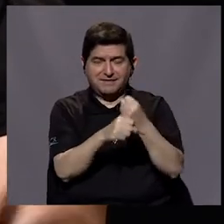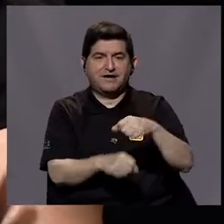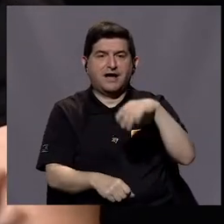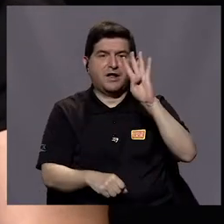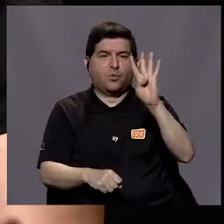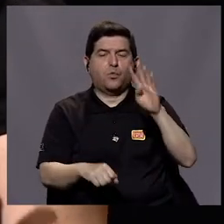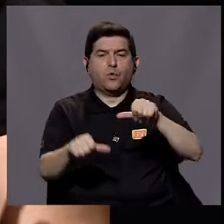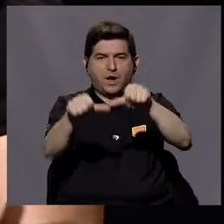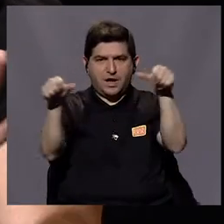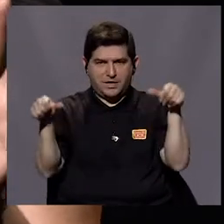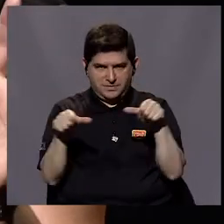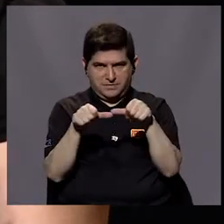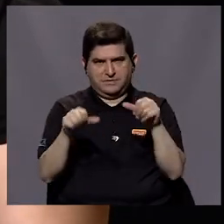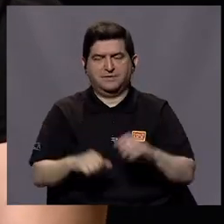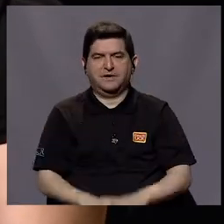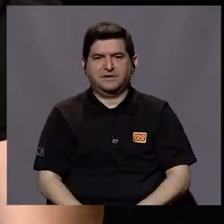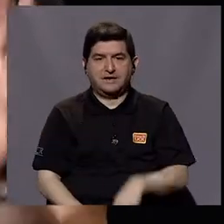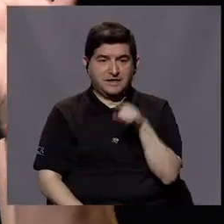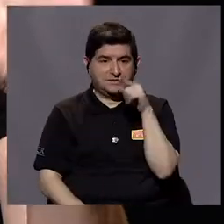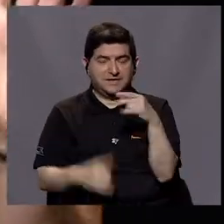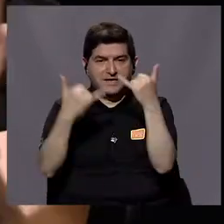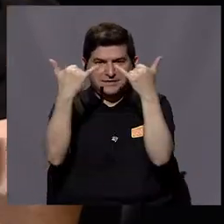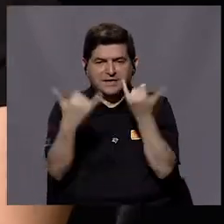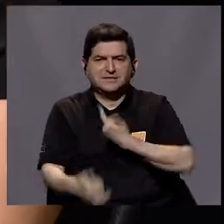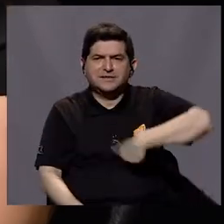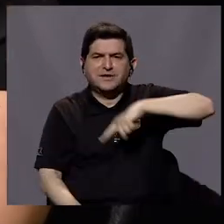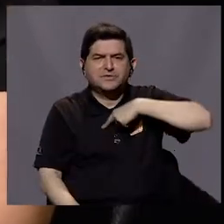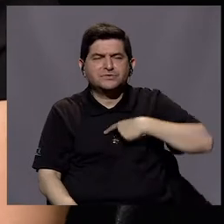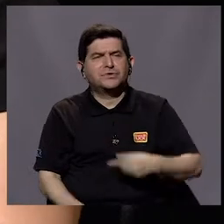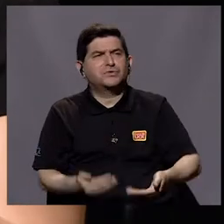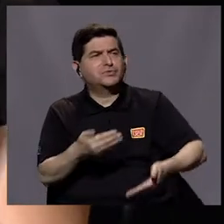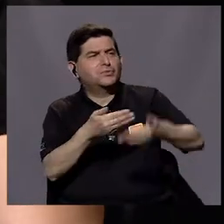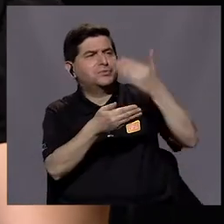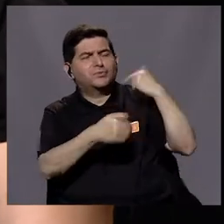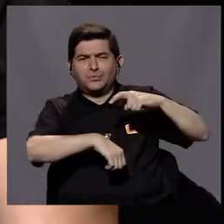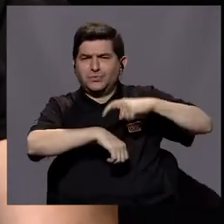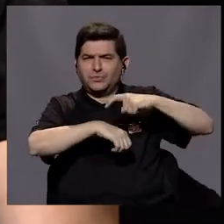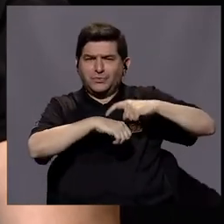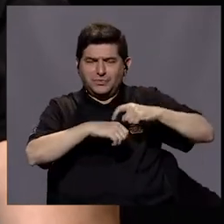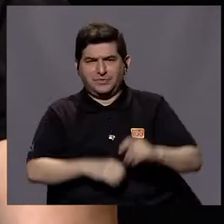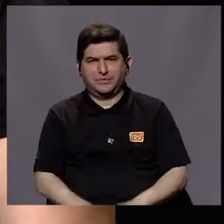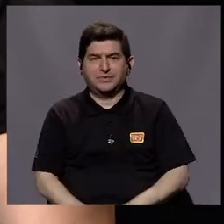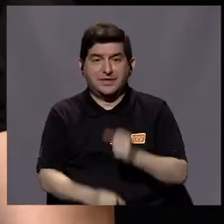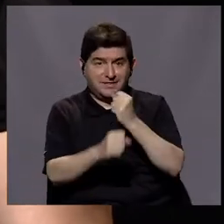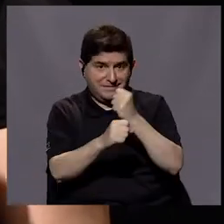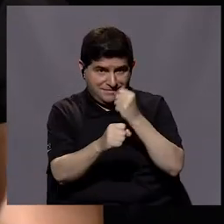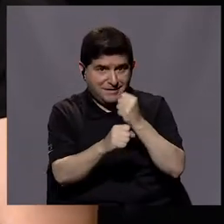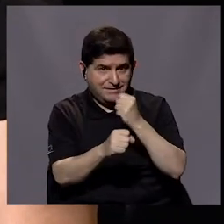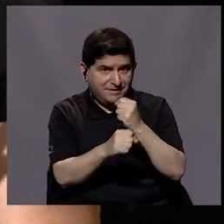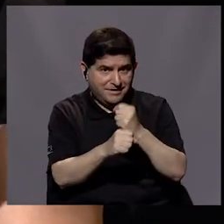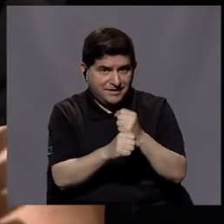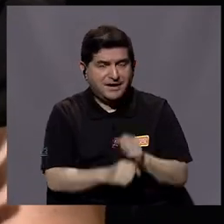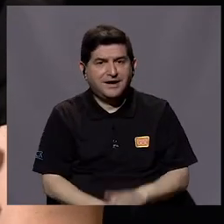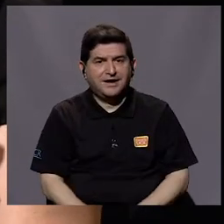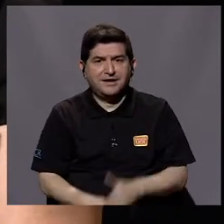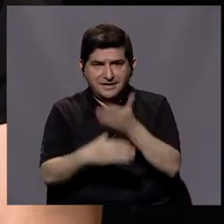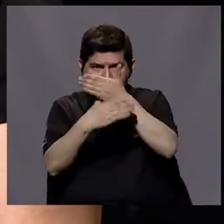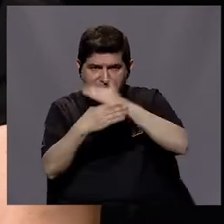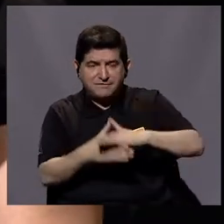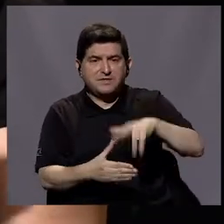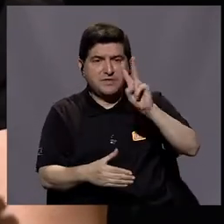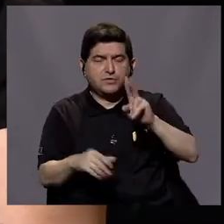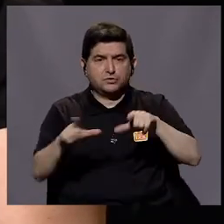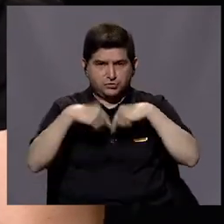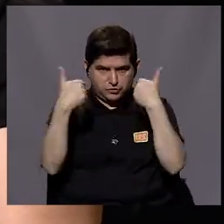en cuatro grandes áreas, que esas áreas las hemos venido trayendo desde hace muchos años. Trabajamos, estamos